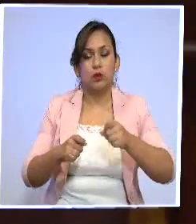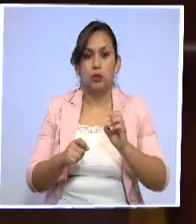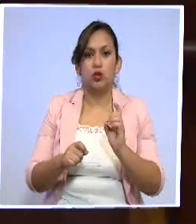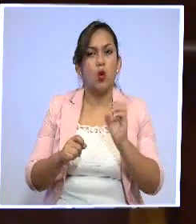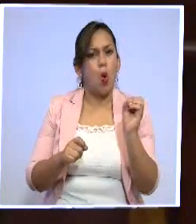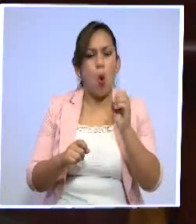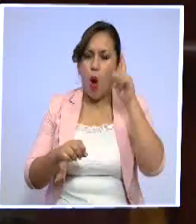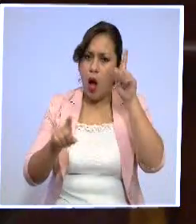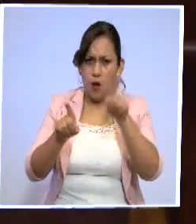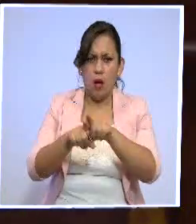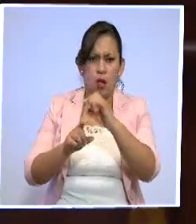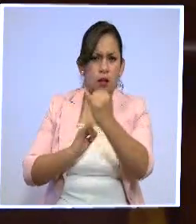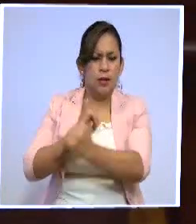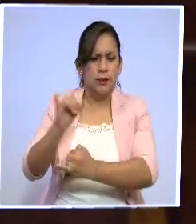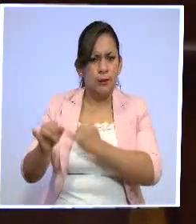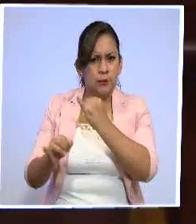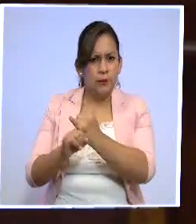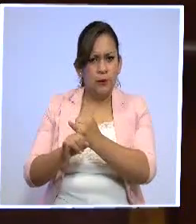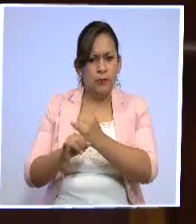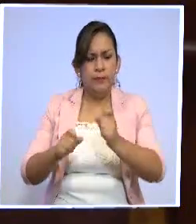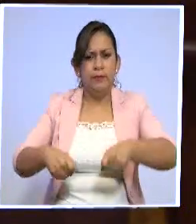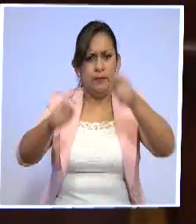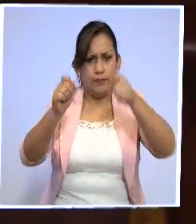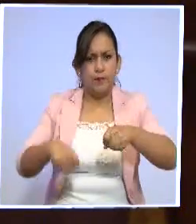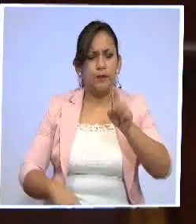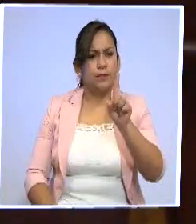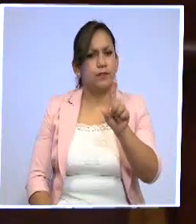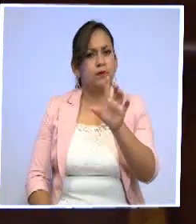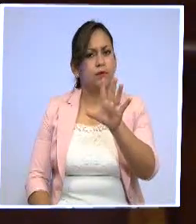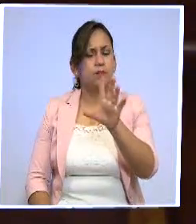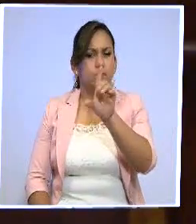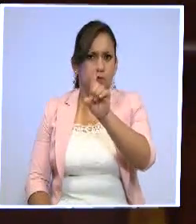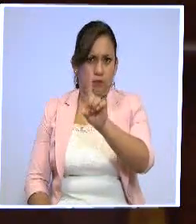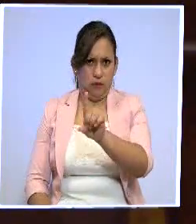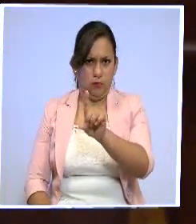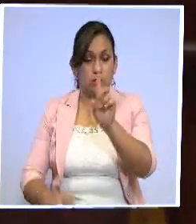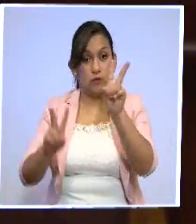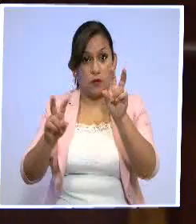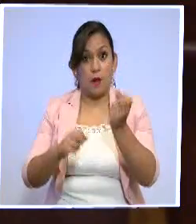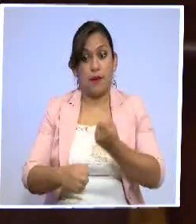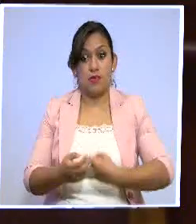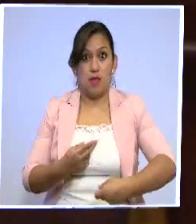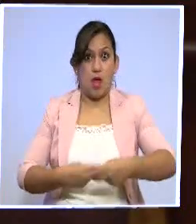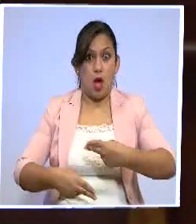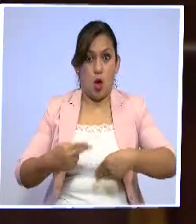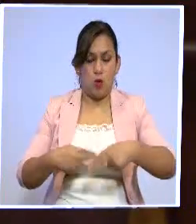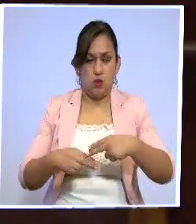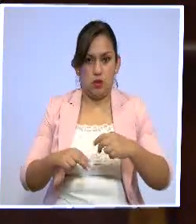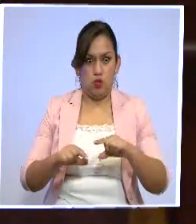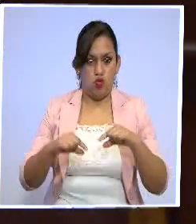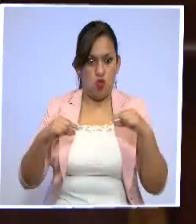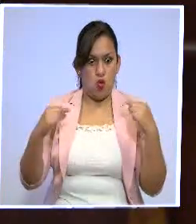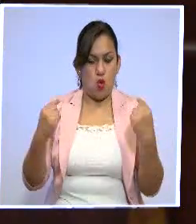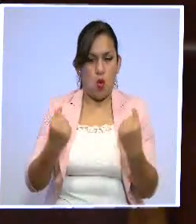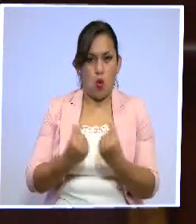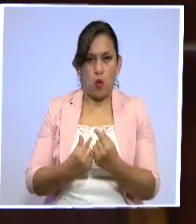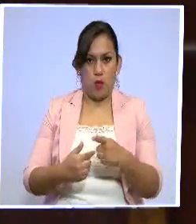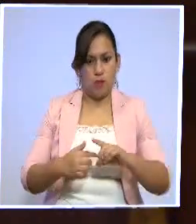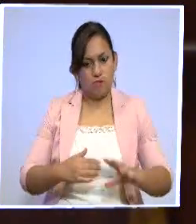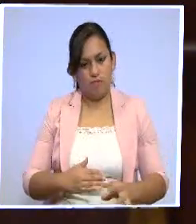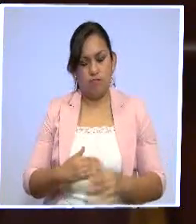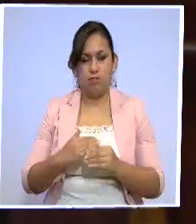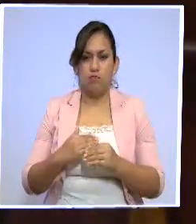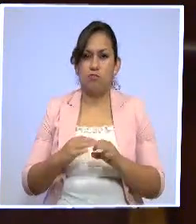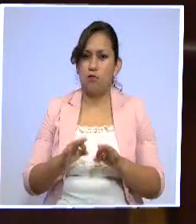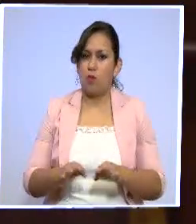internacionales. El convenio 151 que habla de la negociación colectiva es un convenio complementario al fundamental.